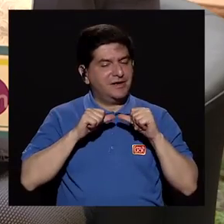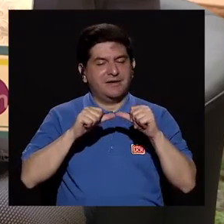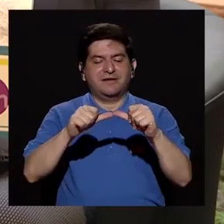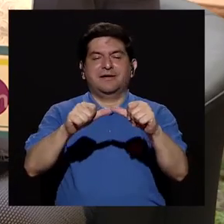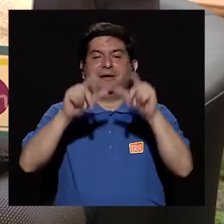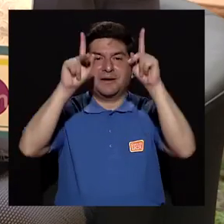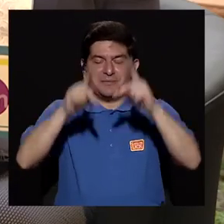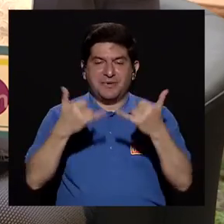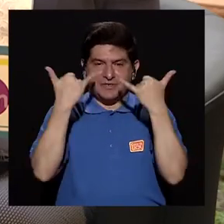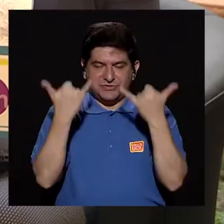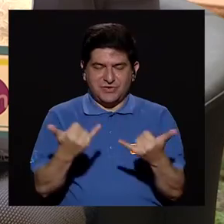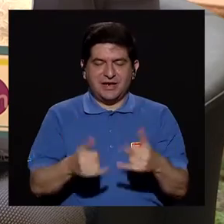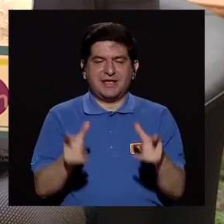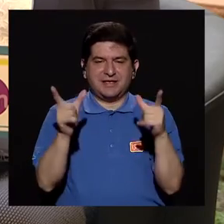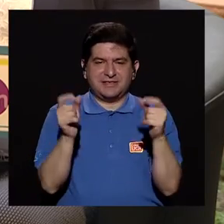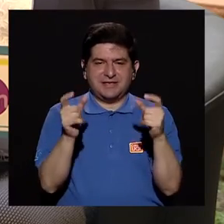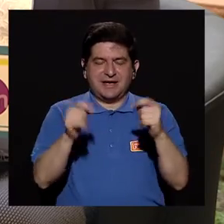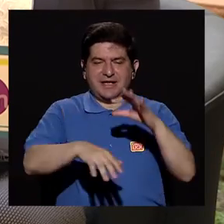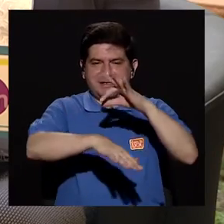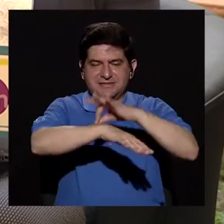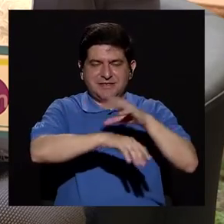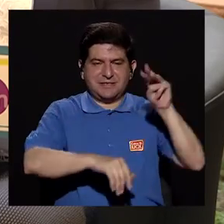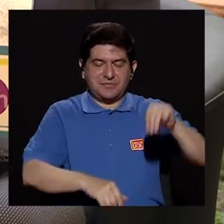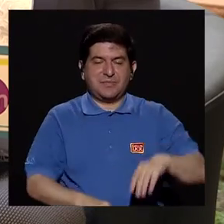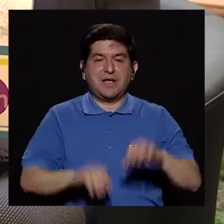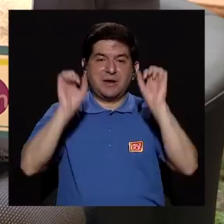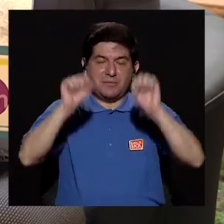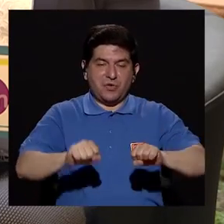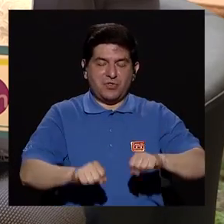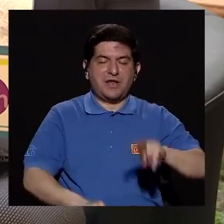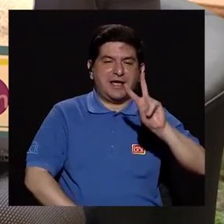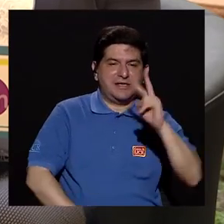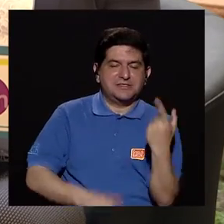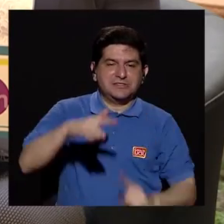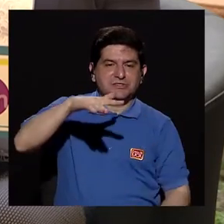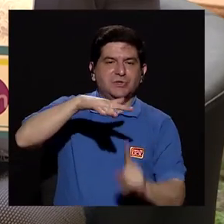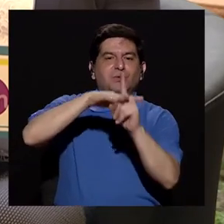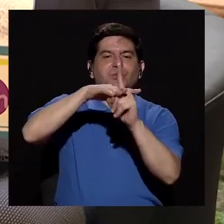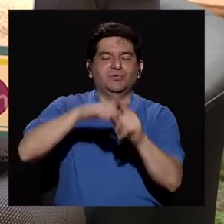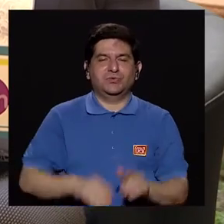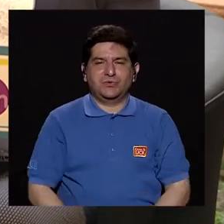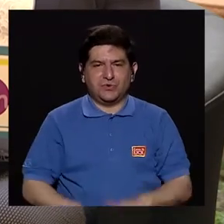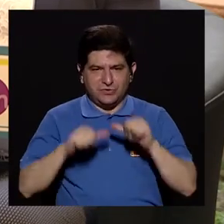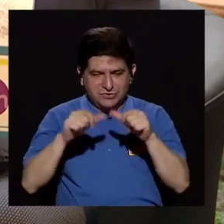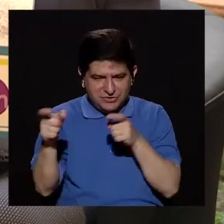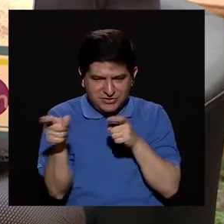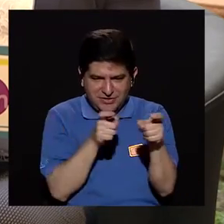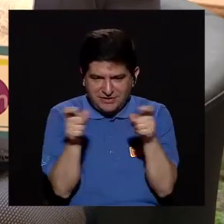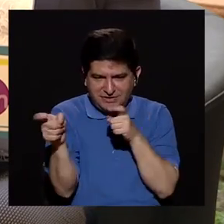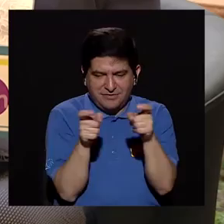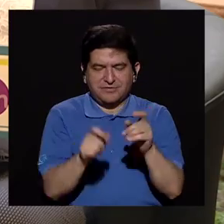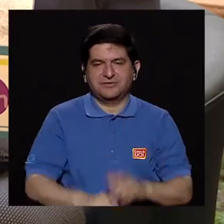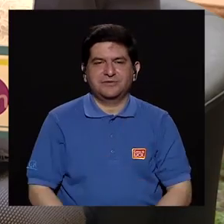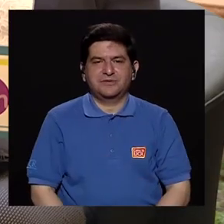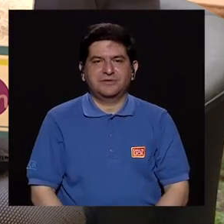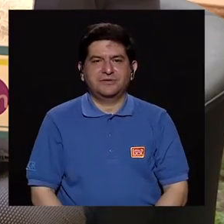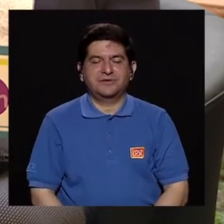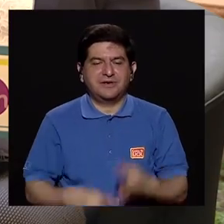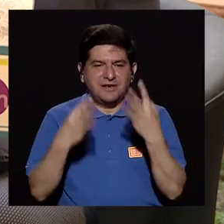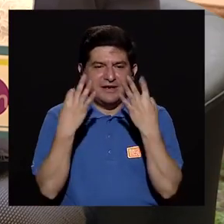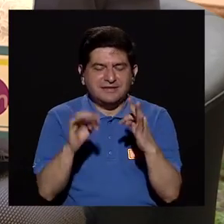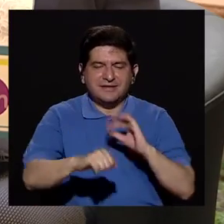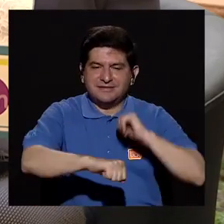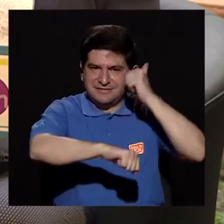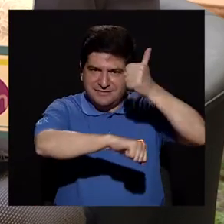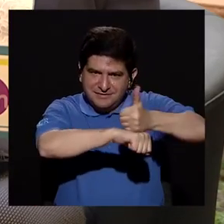porque la persona que tuvo un melanoma tiene mayor riesgo de tener un segundo melanoma. Entonces, por eso es que sigue en control con nosotros, para